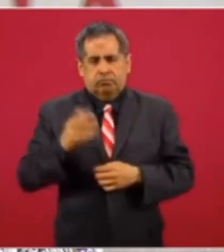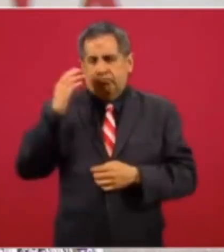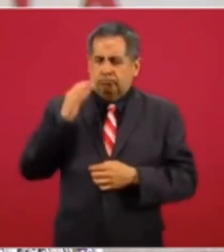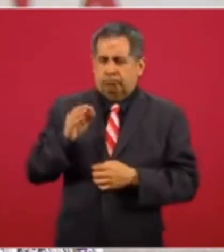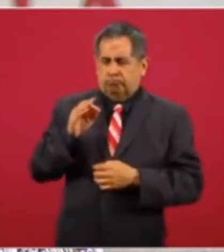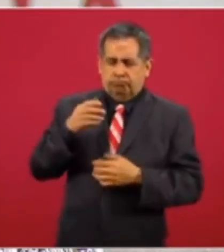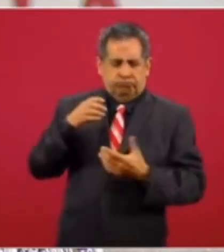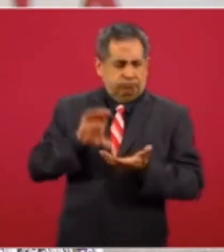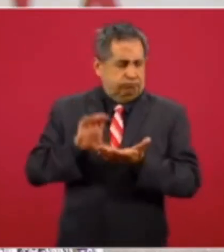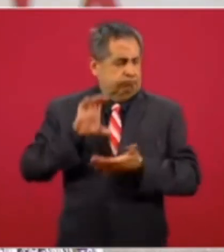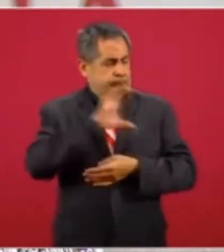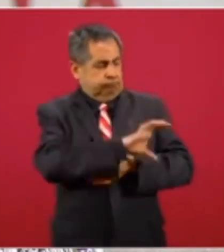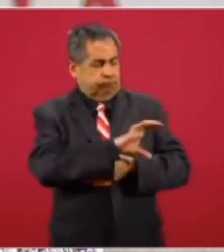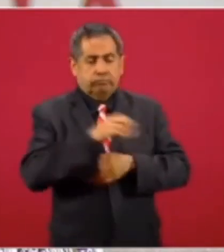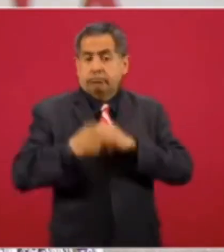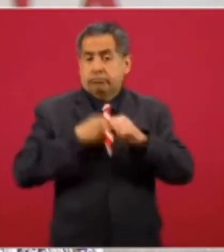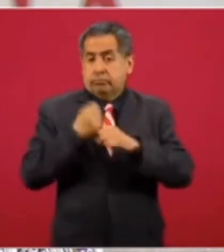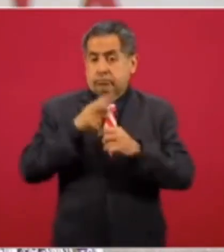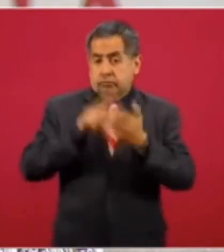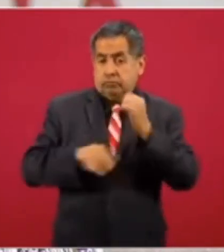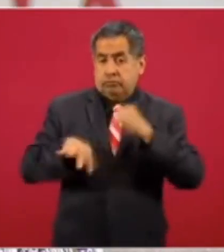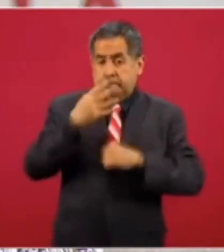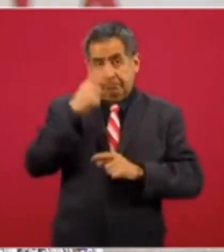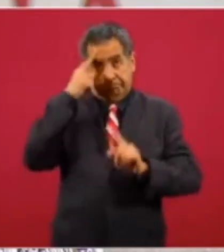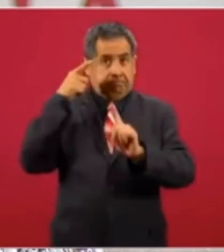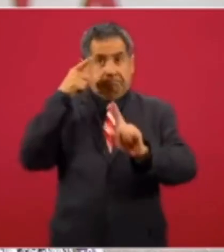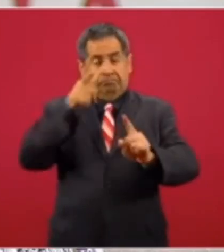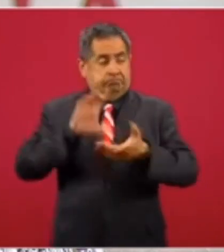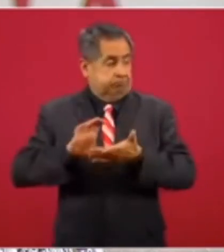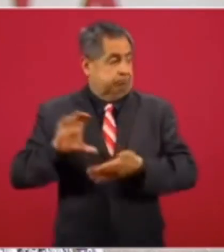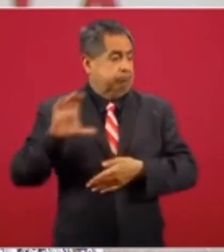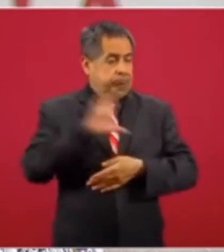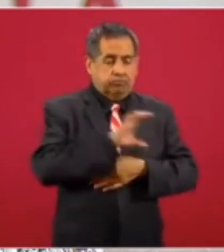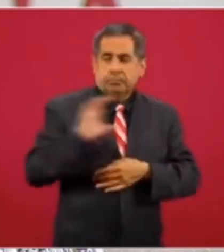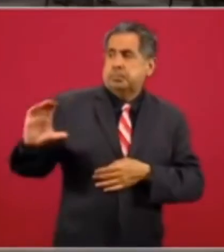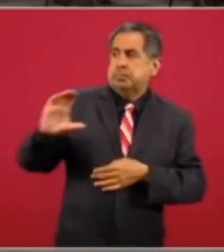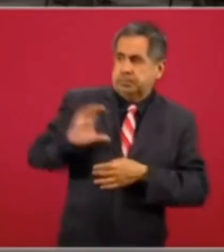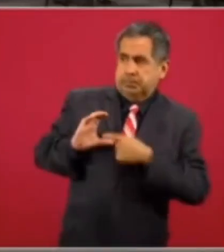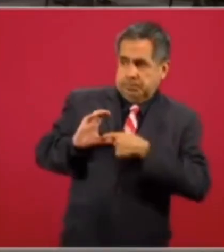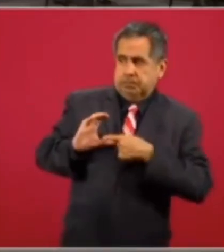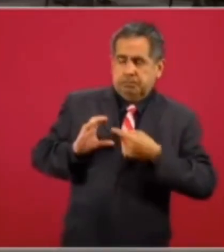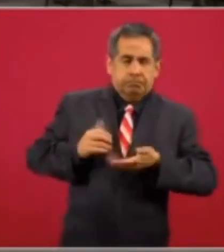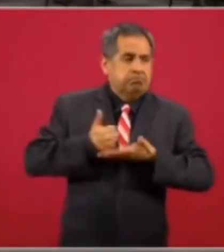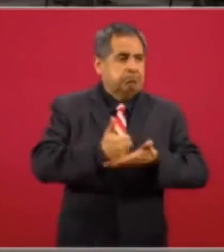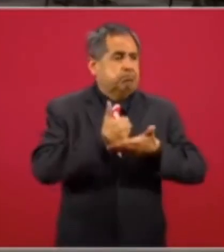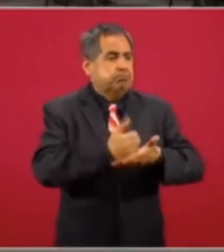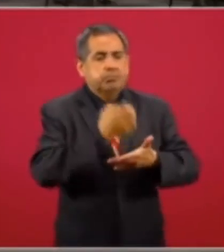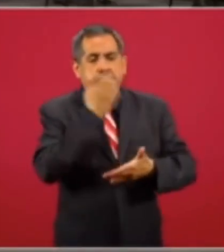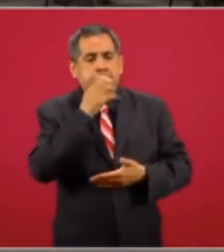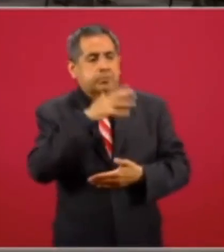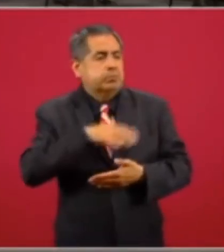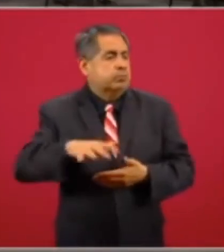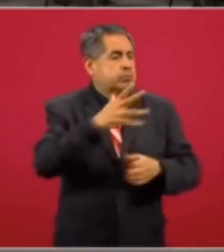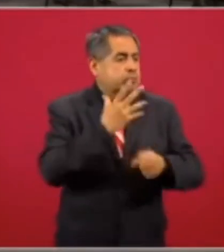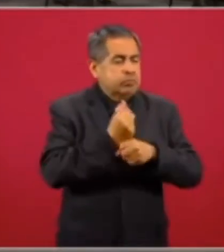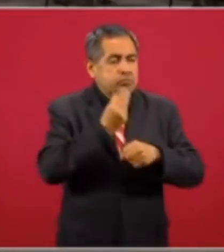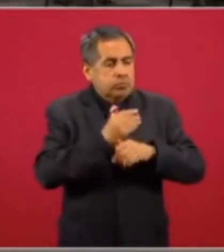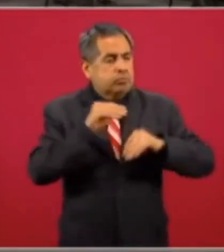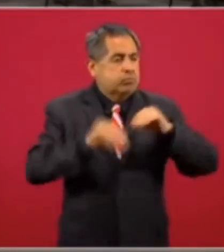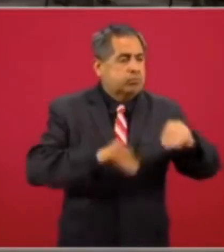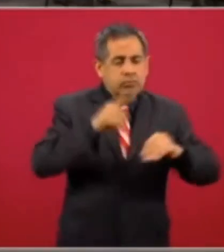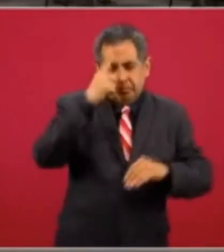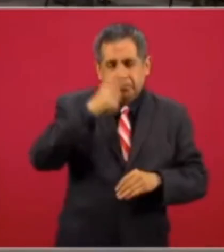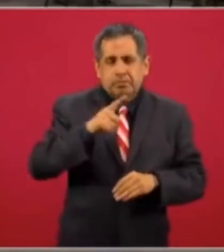fideicomiso en 2014 con el objeto de subsidiar a la comunidad escolar para la integración de